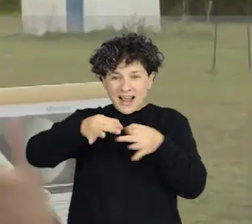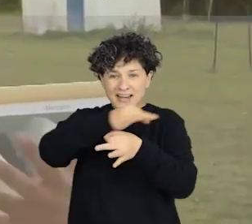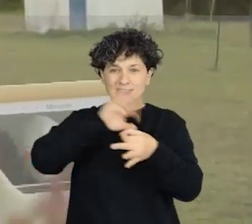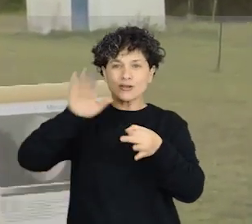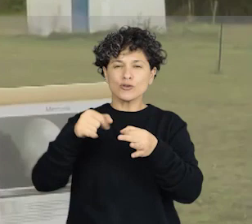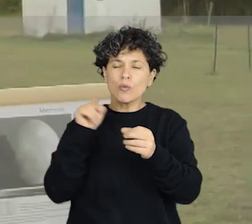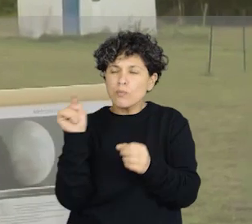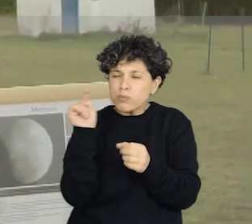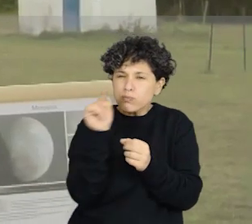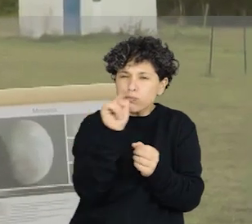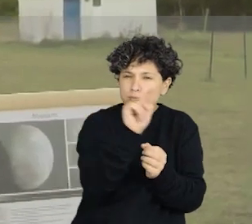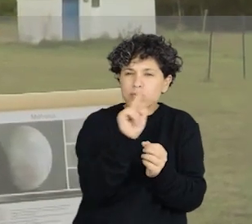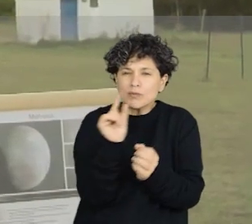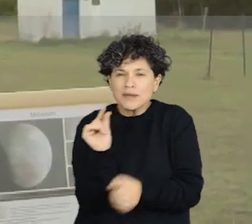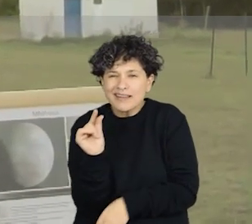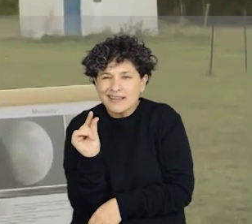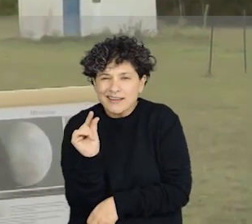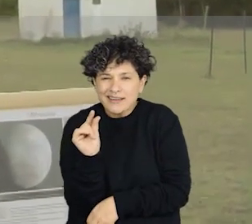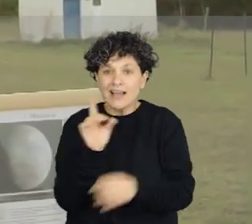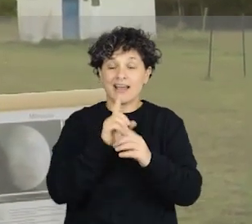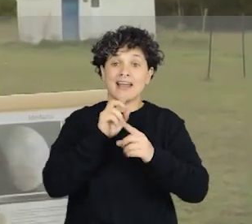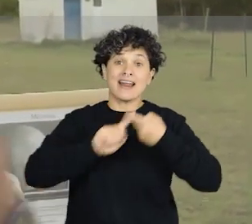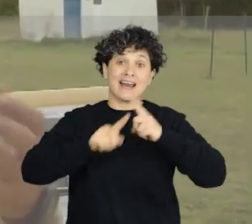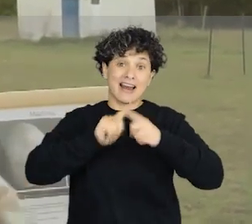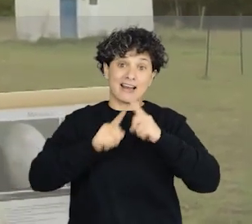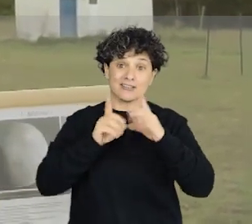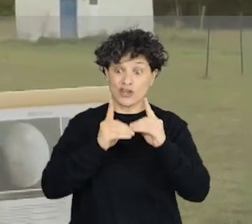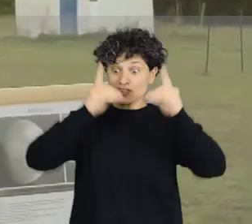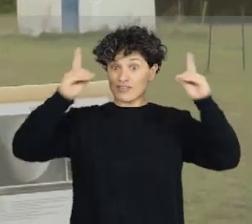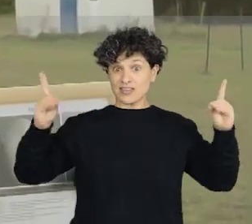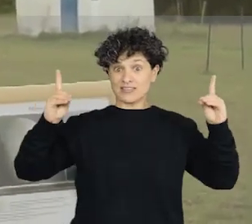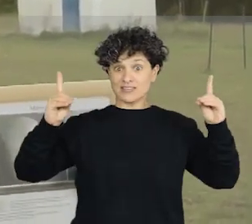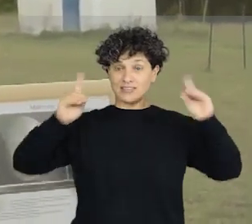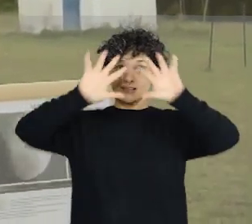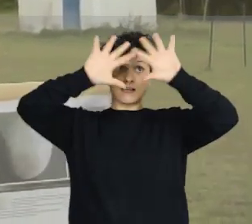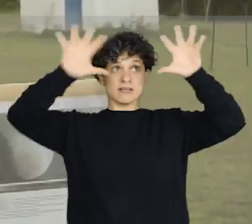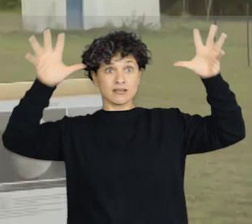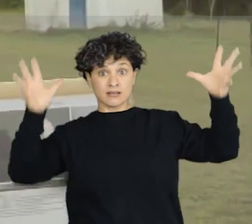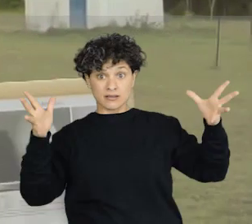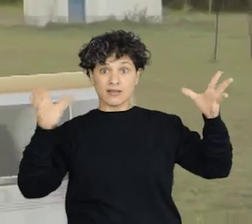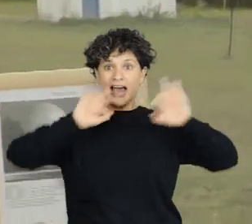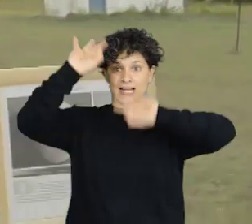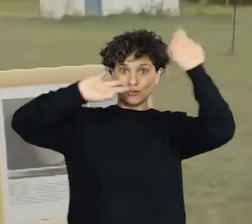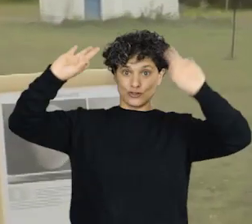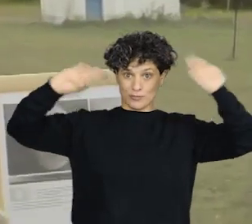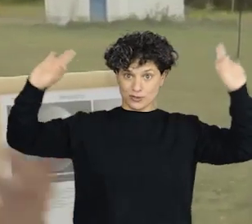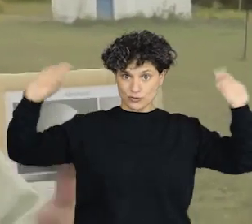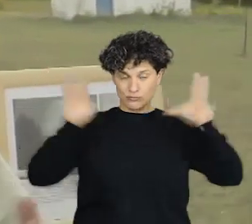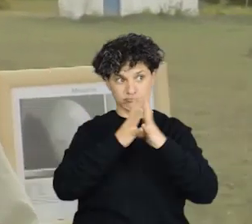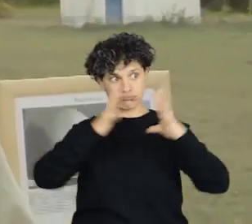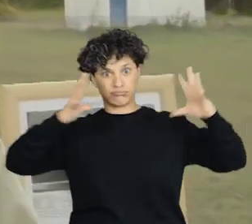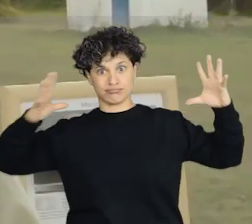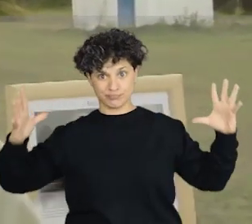escala de grandes distancias, como es las distancias astronómicas. Y más lejos tenemos a los restantes planetas, a los planetas gigantes,